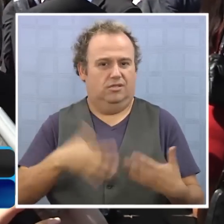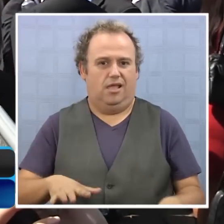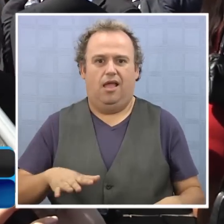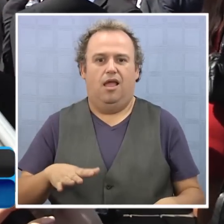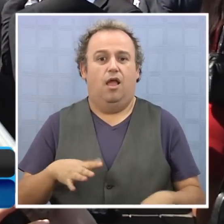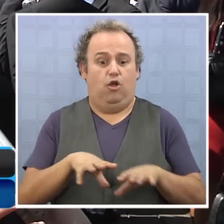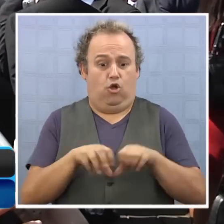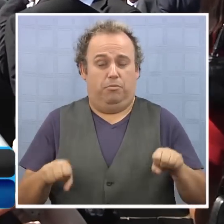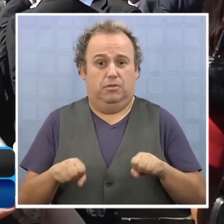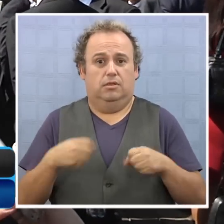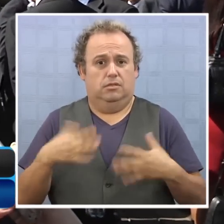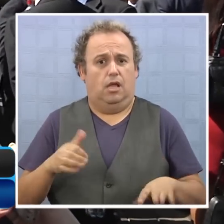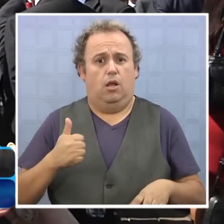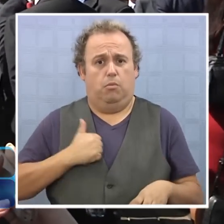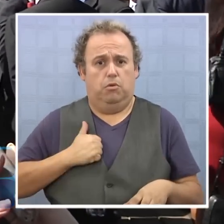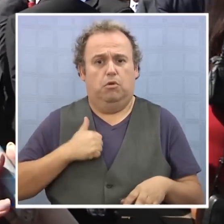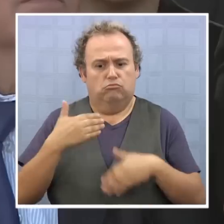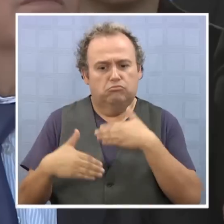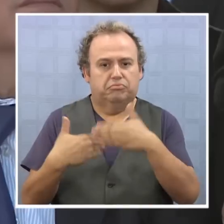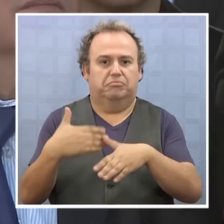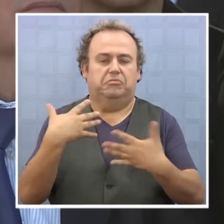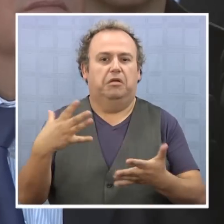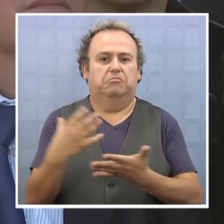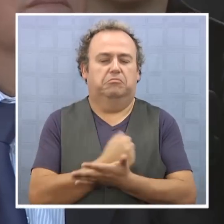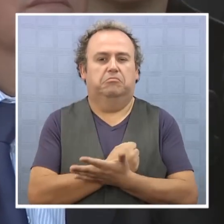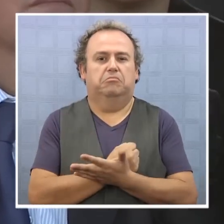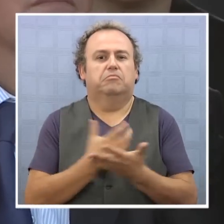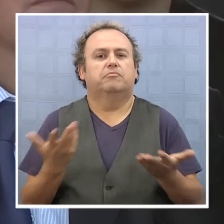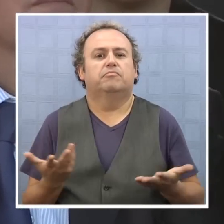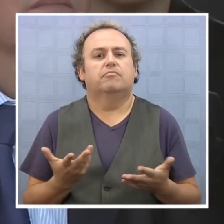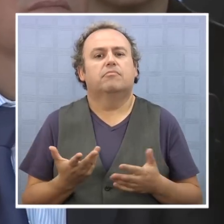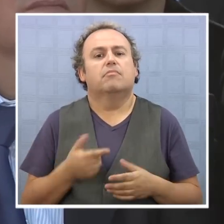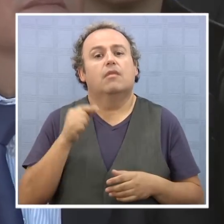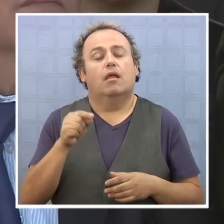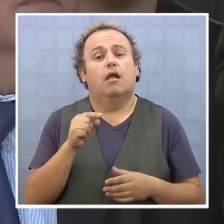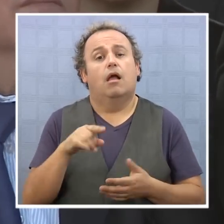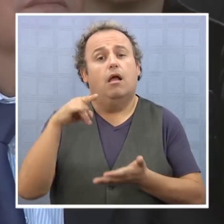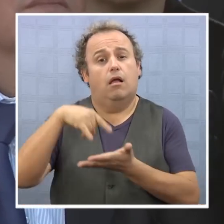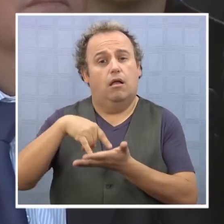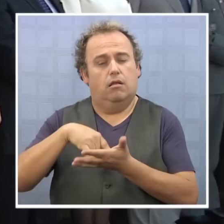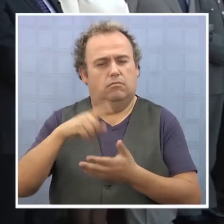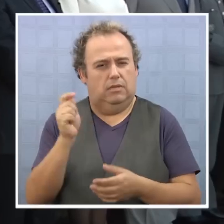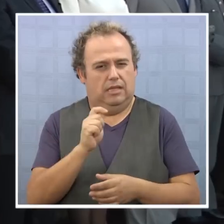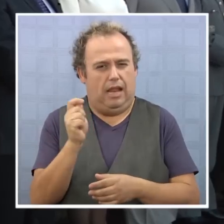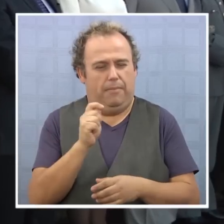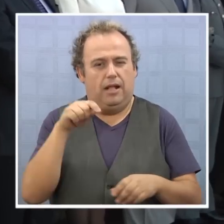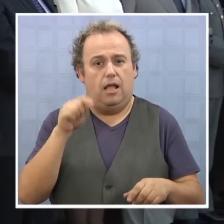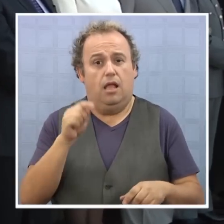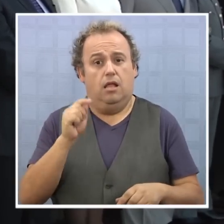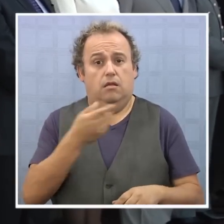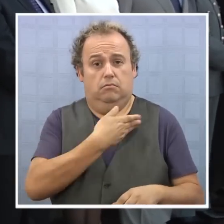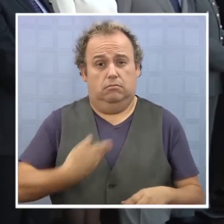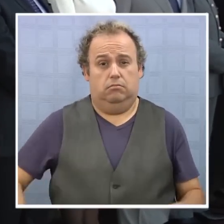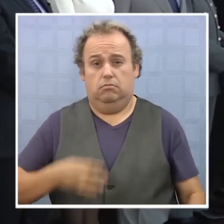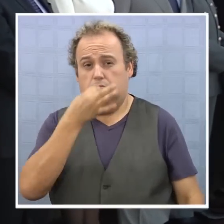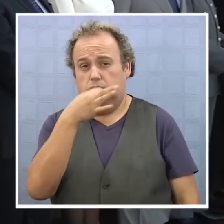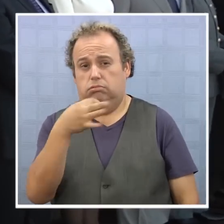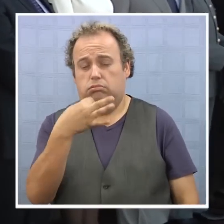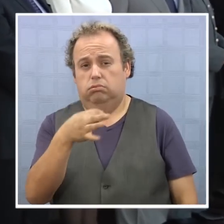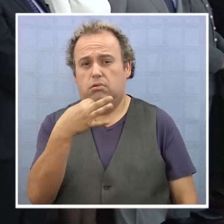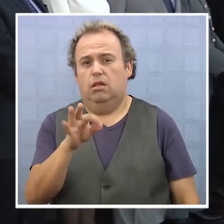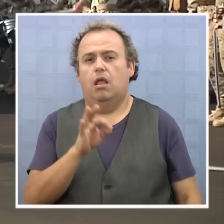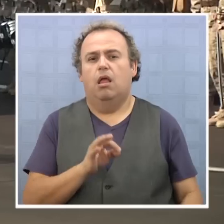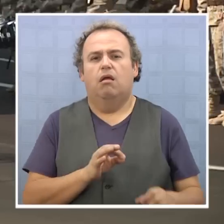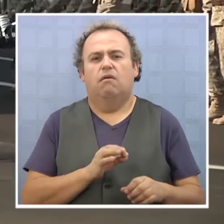o cumplidos o en etapa de cumplirse. Para los parlamentarios de Tarapacá, el mensaje presidencial careció de